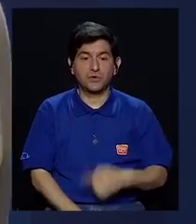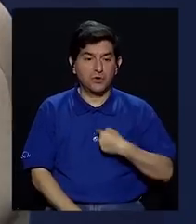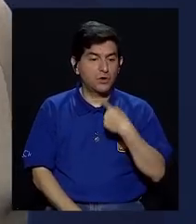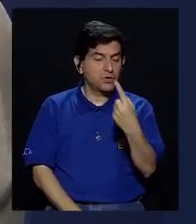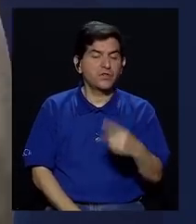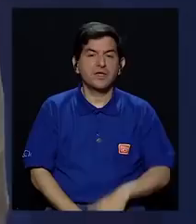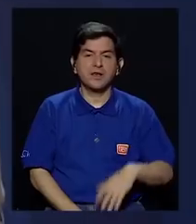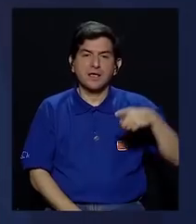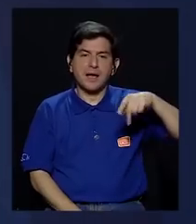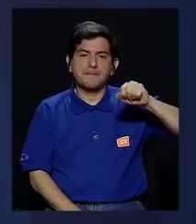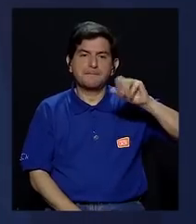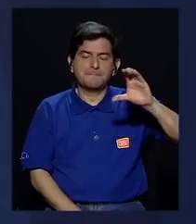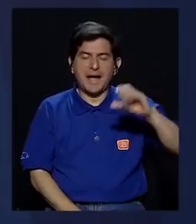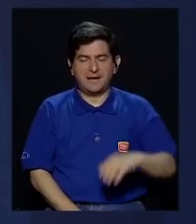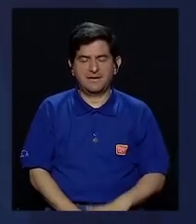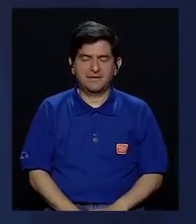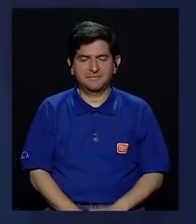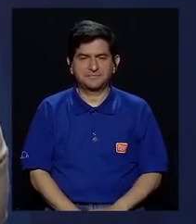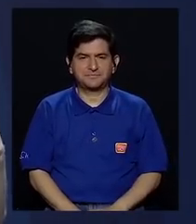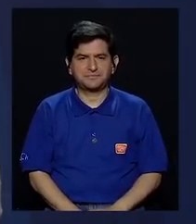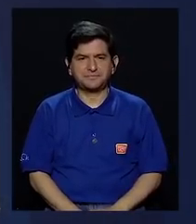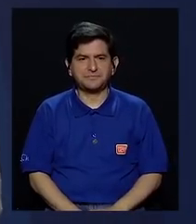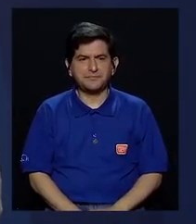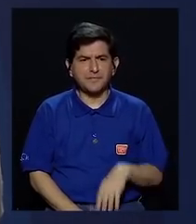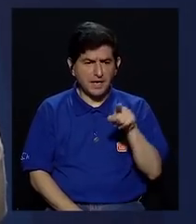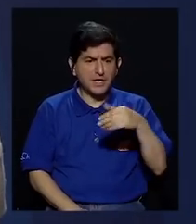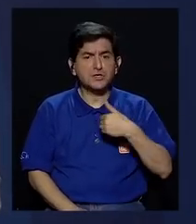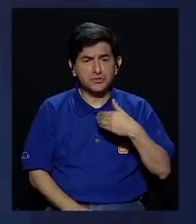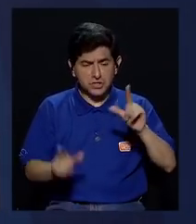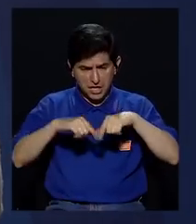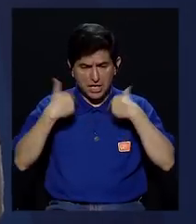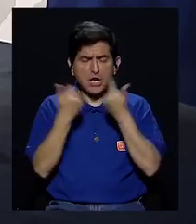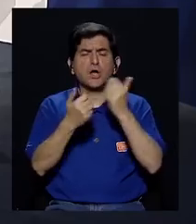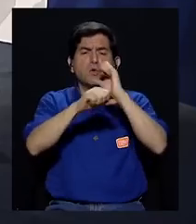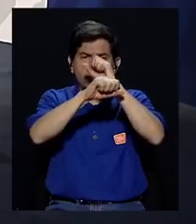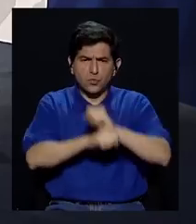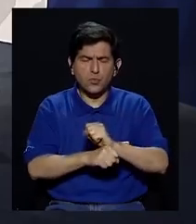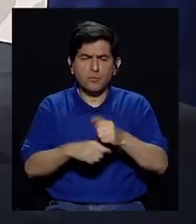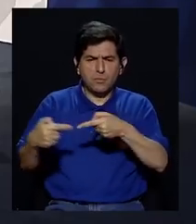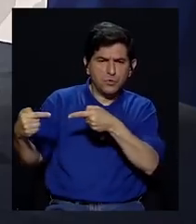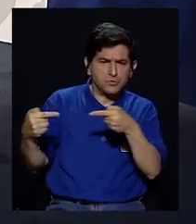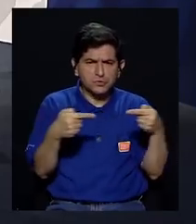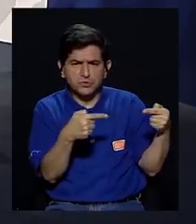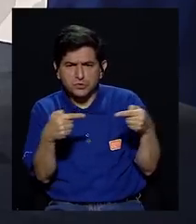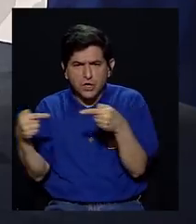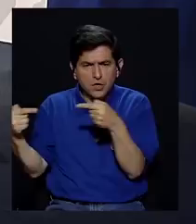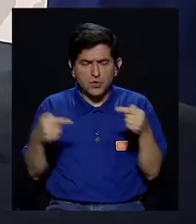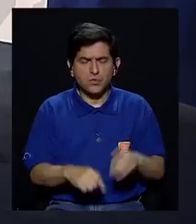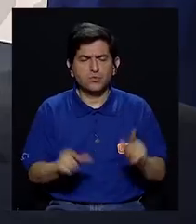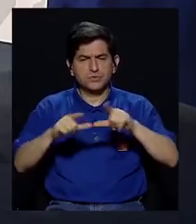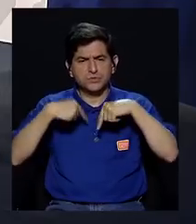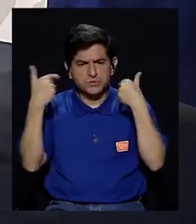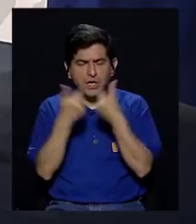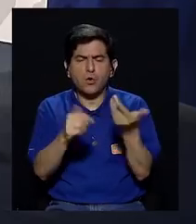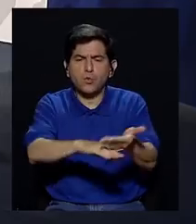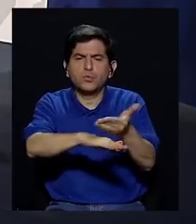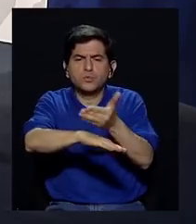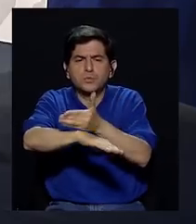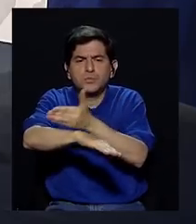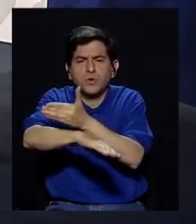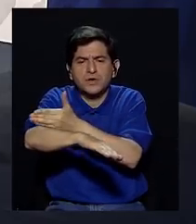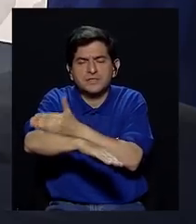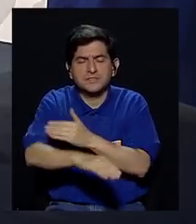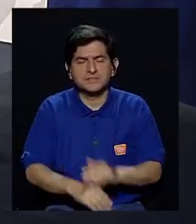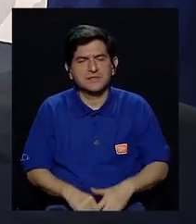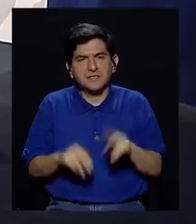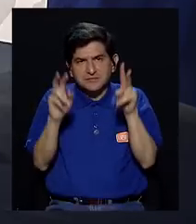diría que el PAC y el Frente PAC igual tiene sectores conservadores en pugna, con sectores, digamos, más progresistas,